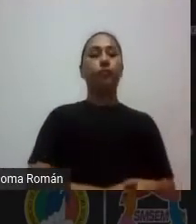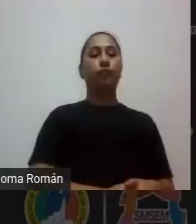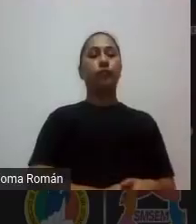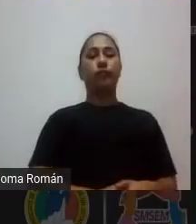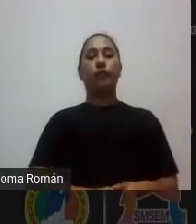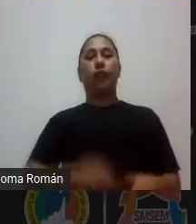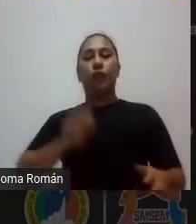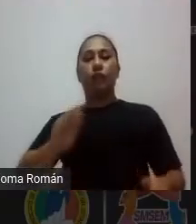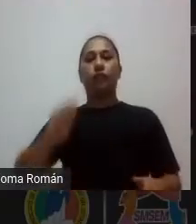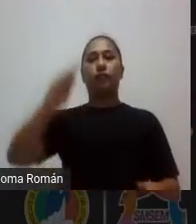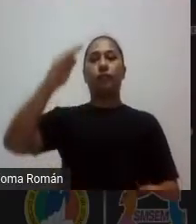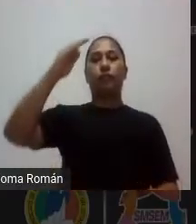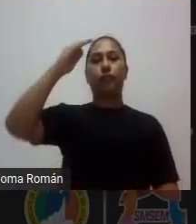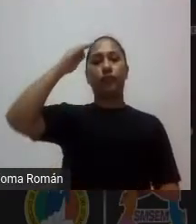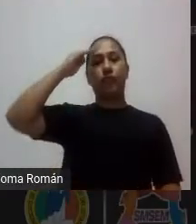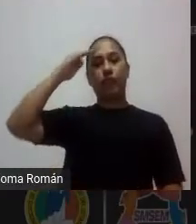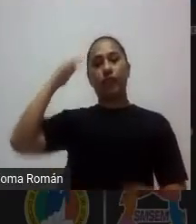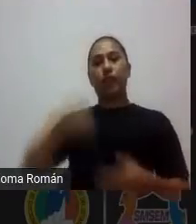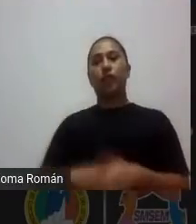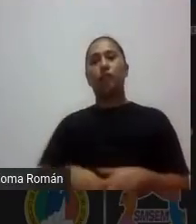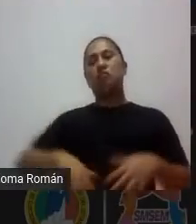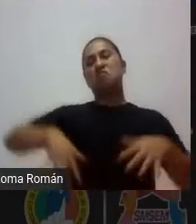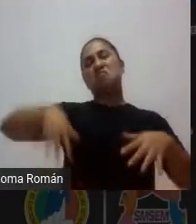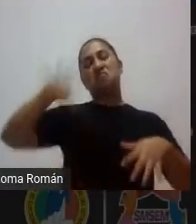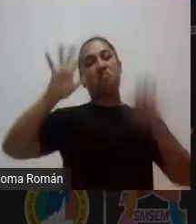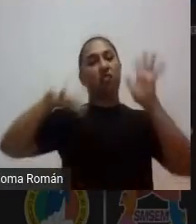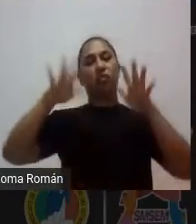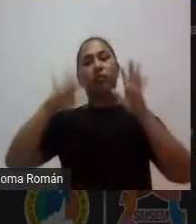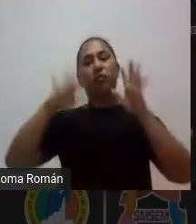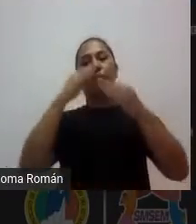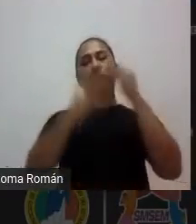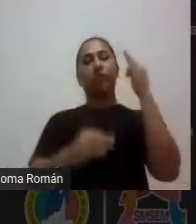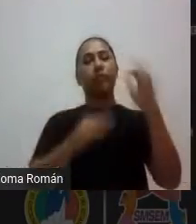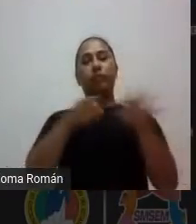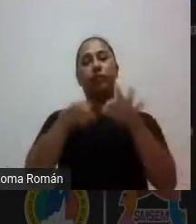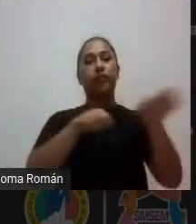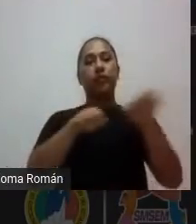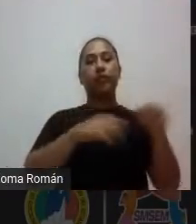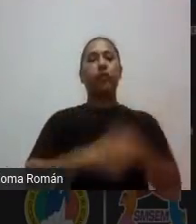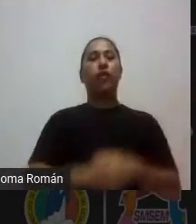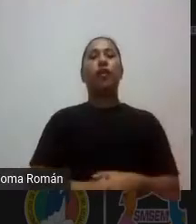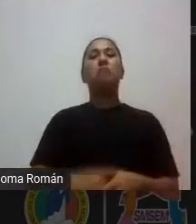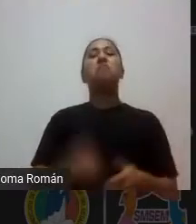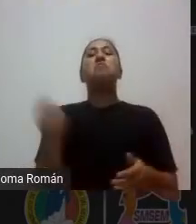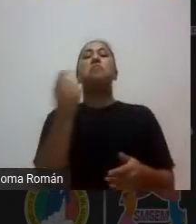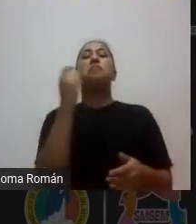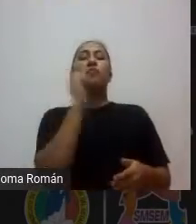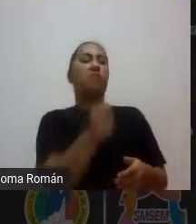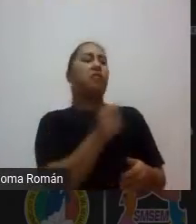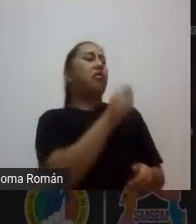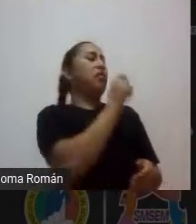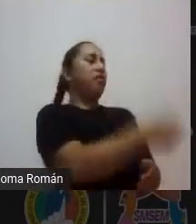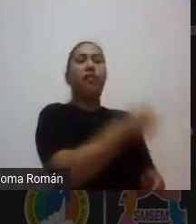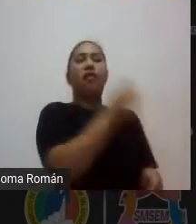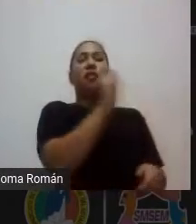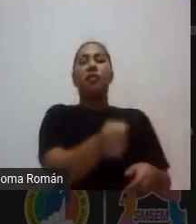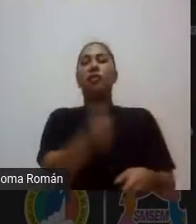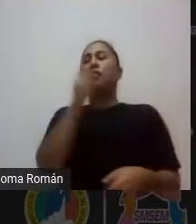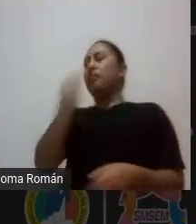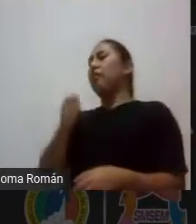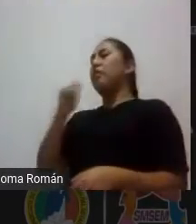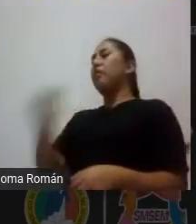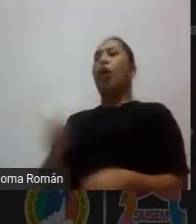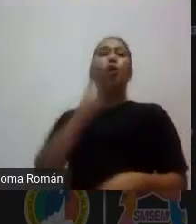tiempo para organizarla los últimos detalles quién va a decir que quién va a mostrar cuál qué avances tienes tú tú pasas